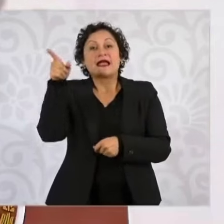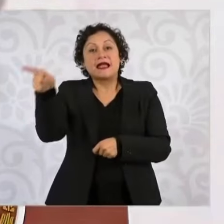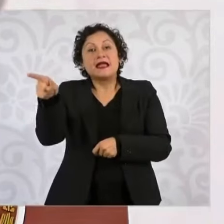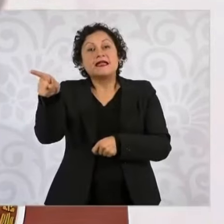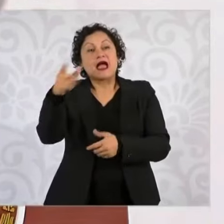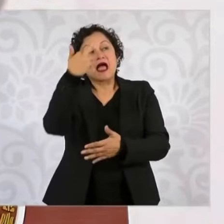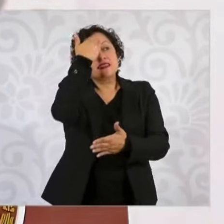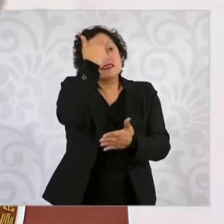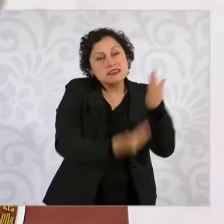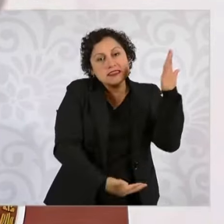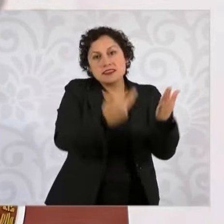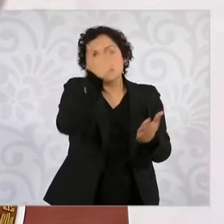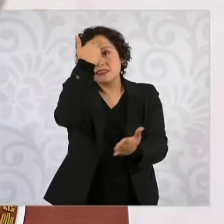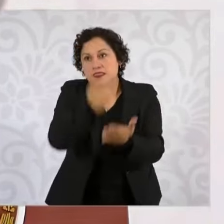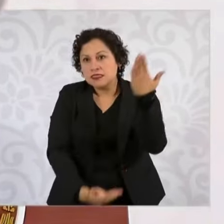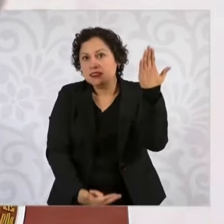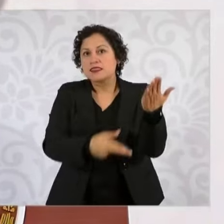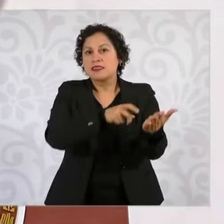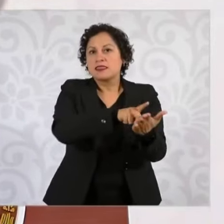ella.